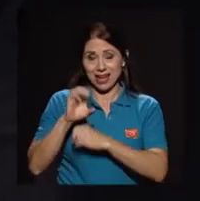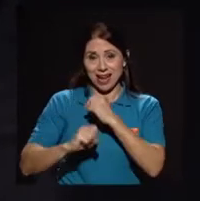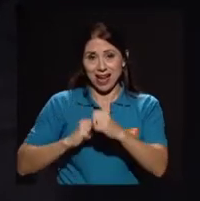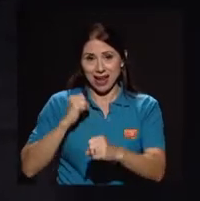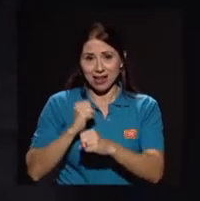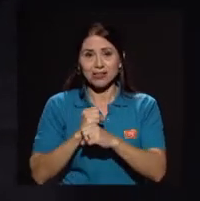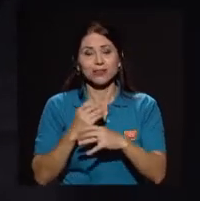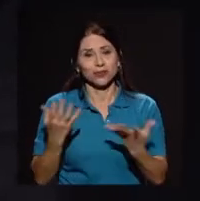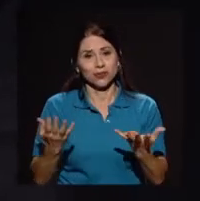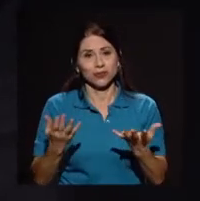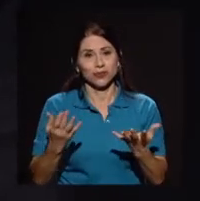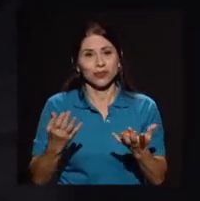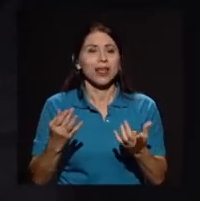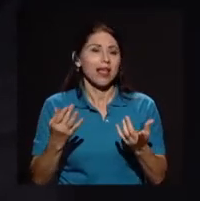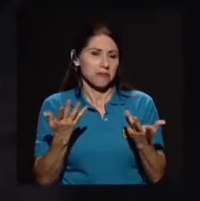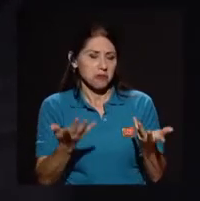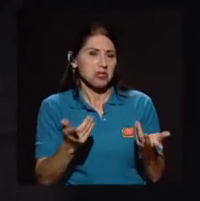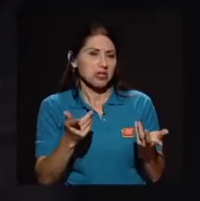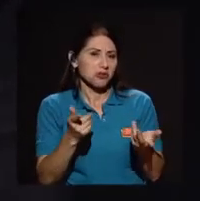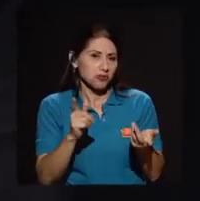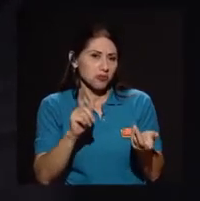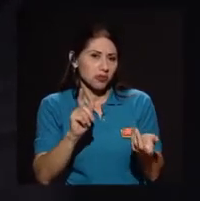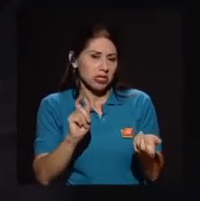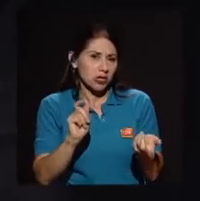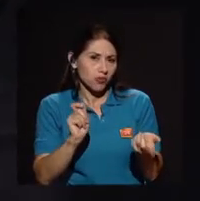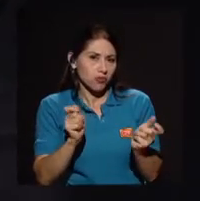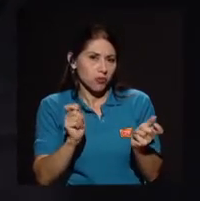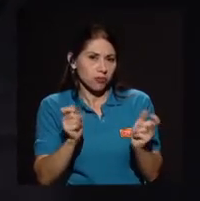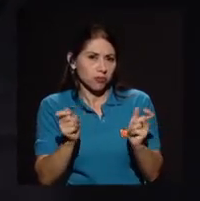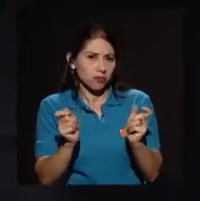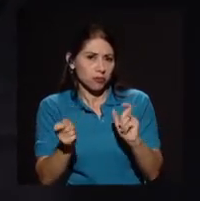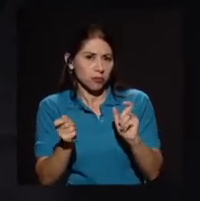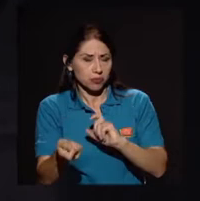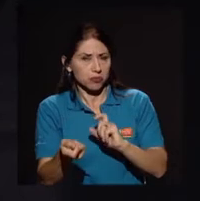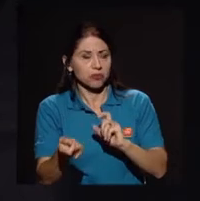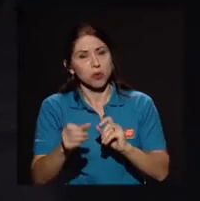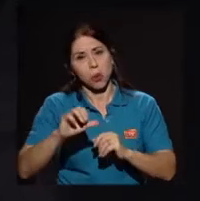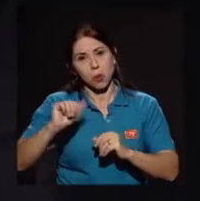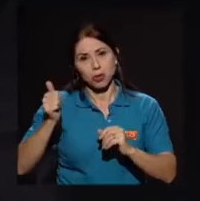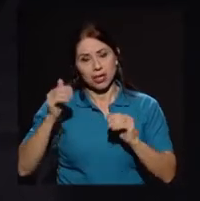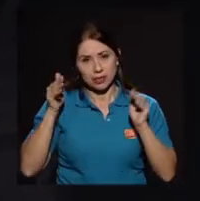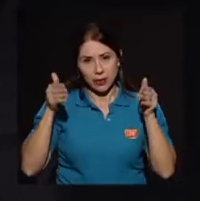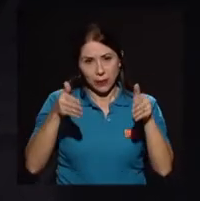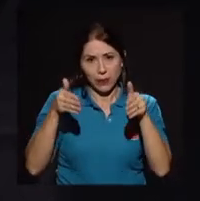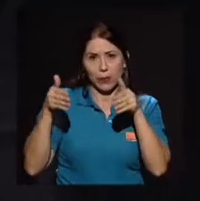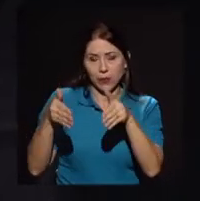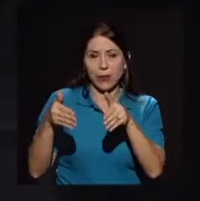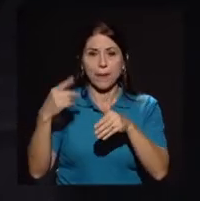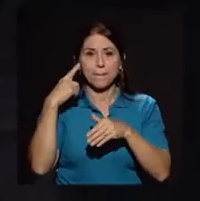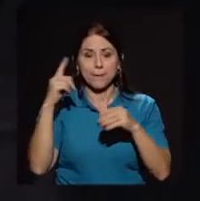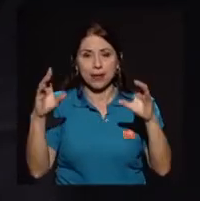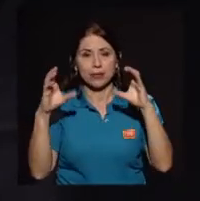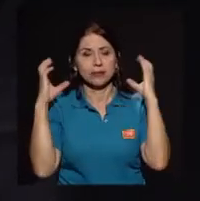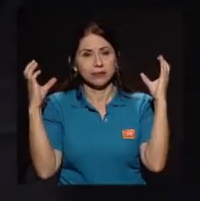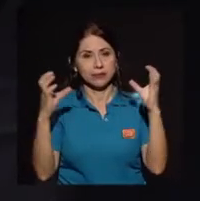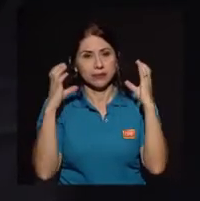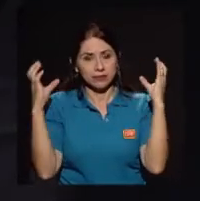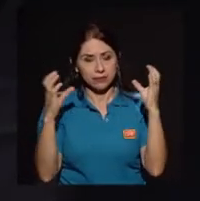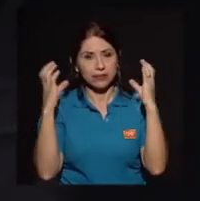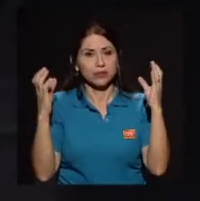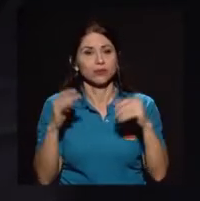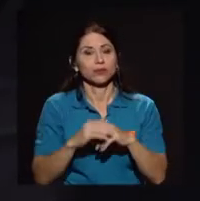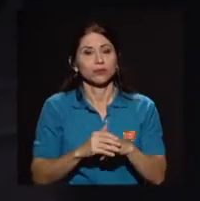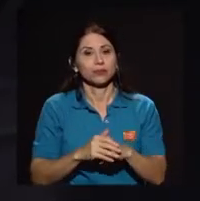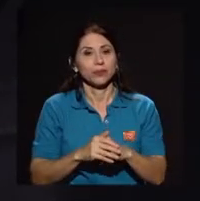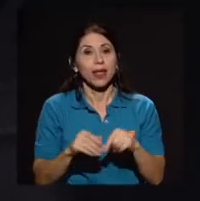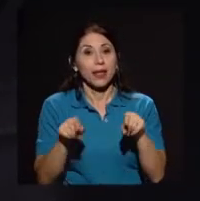modificaciones, otras tendencias, ¿verdad?, para la celebración. Hemos tenido